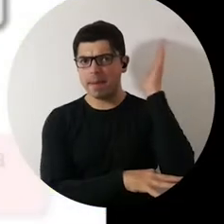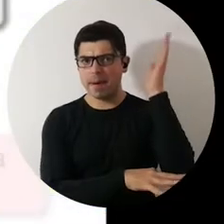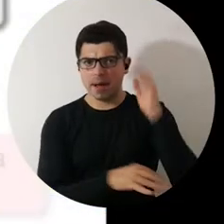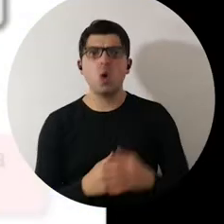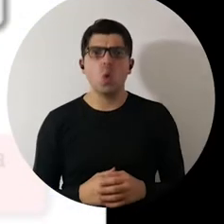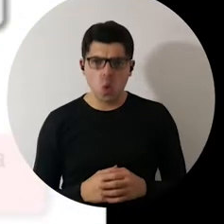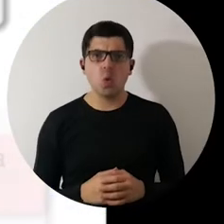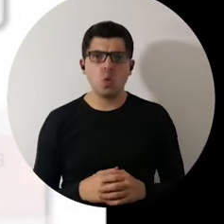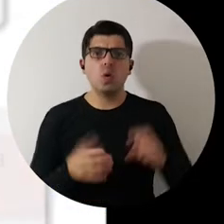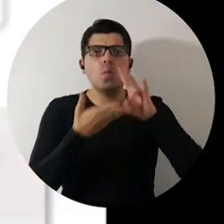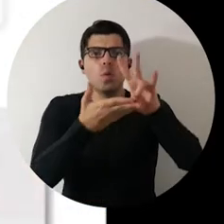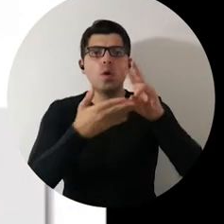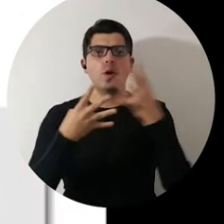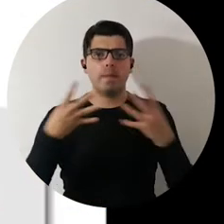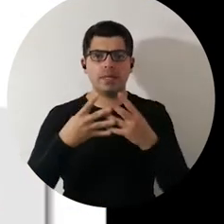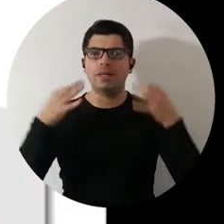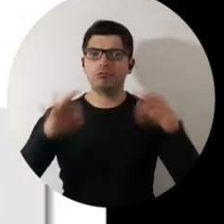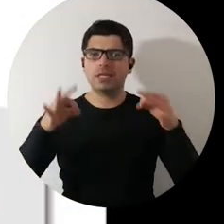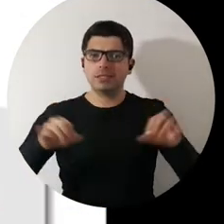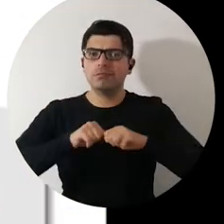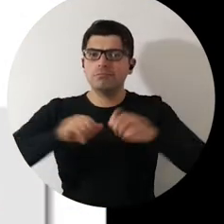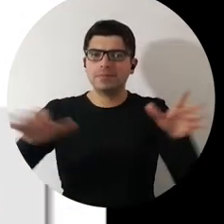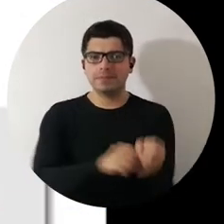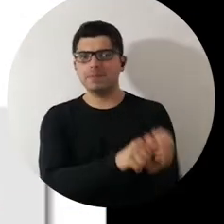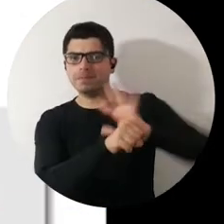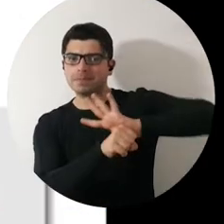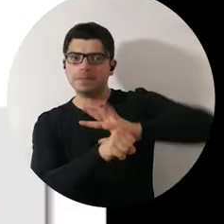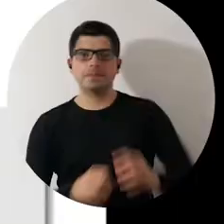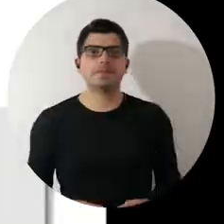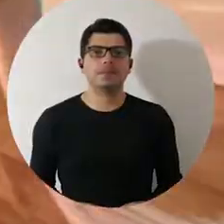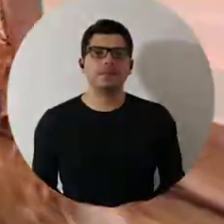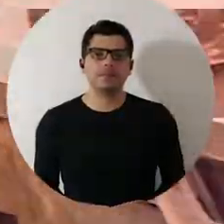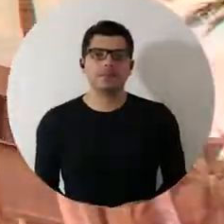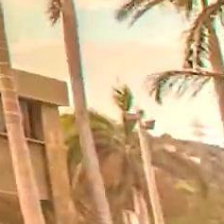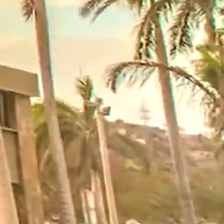dictaron una conferencia sobre un modelo matemático simple de propagación del virus.